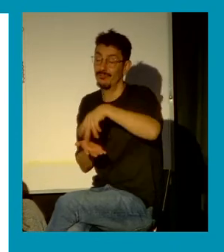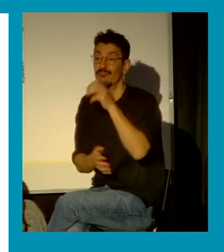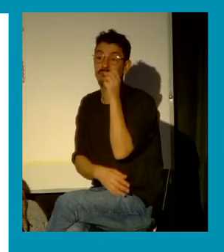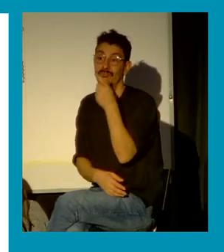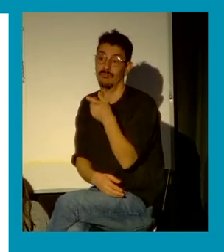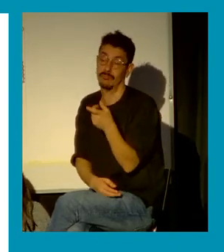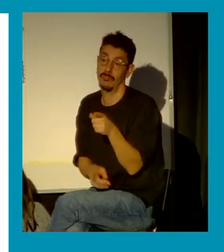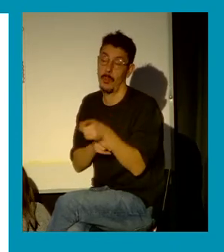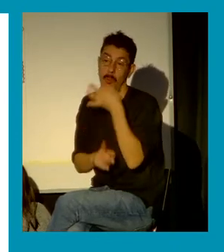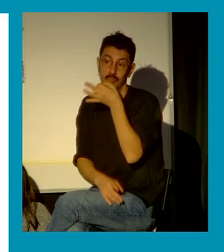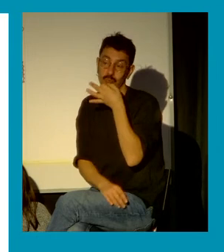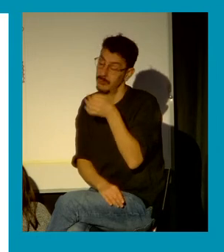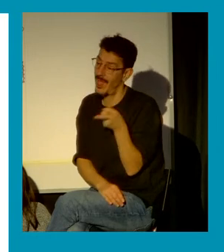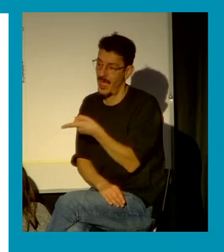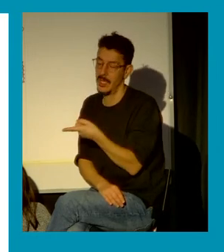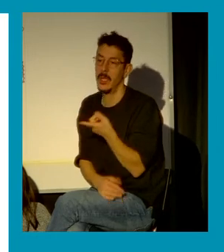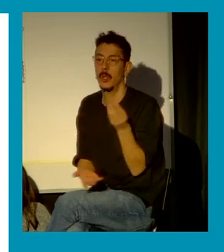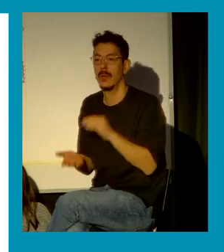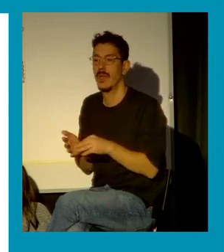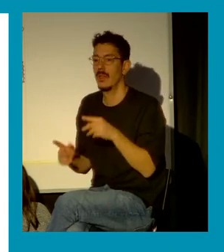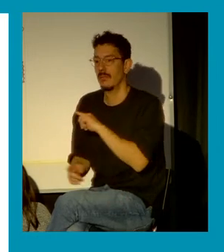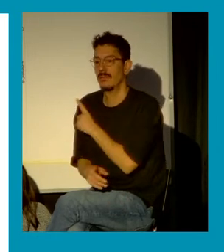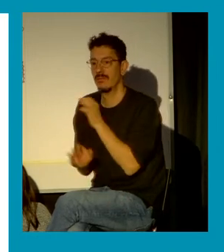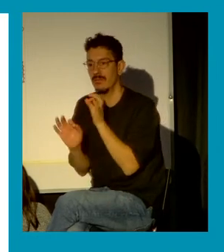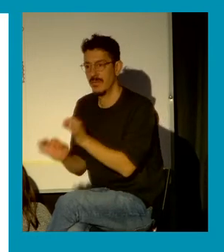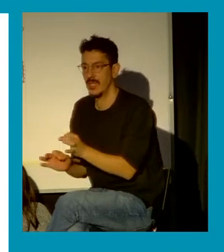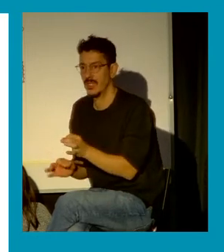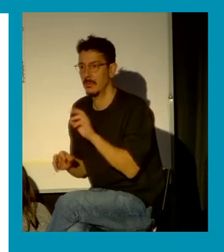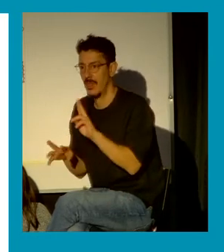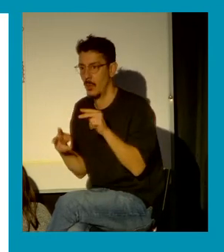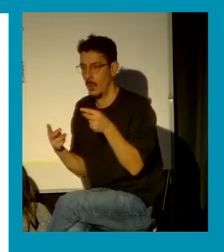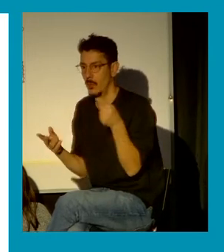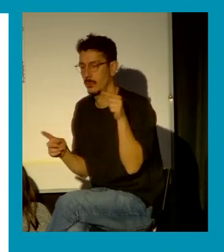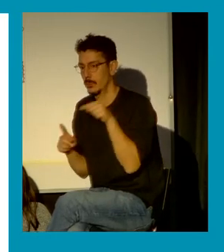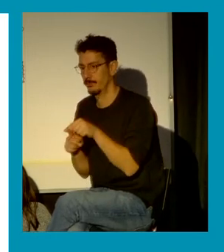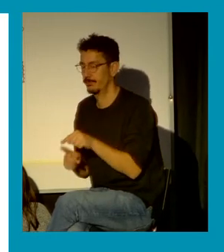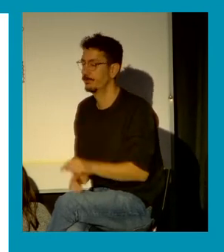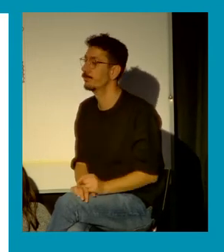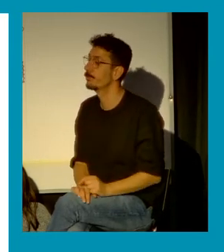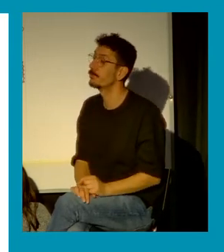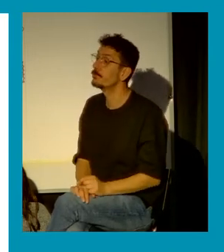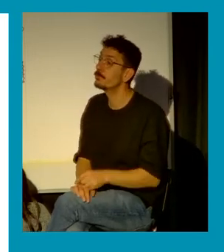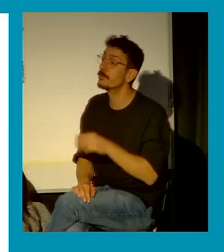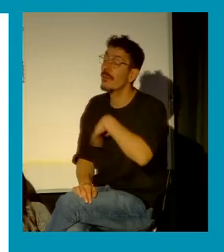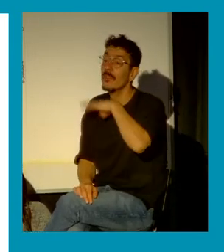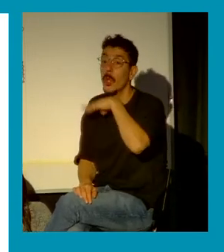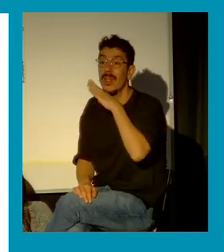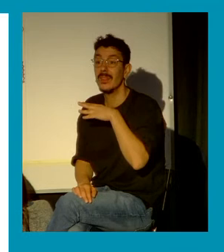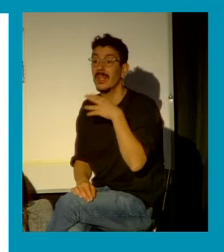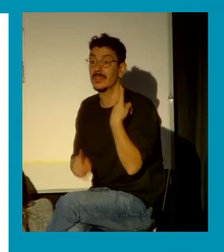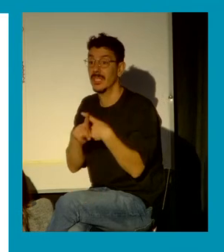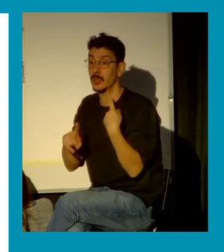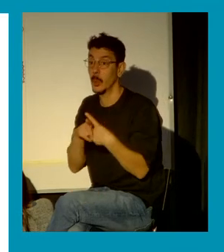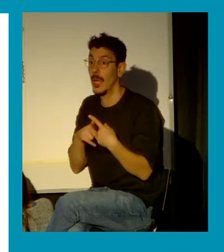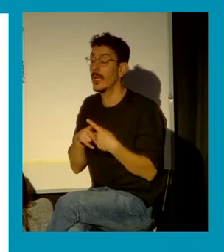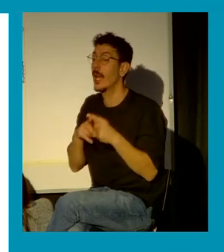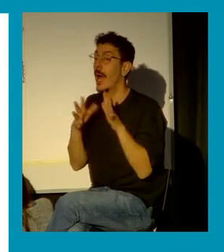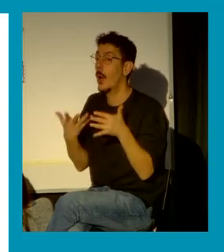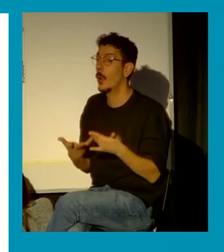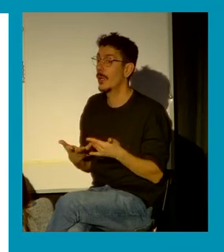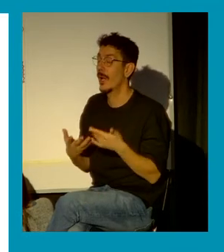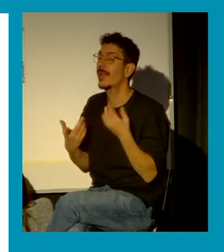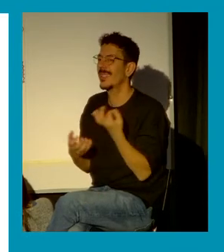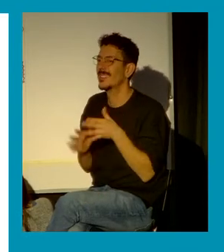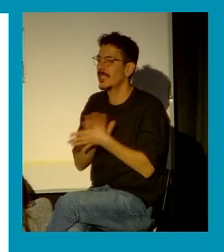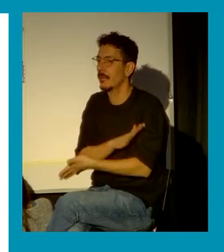pero ¿qué significa la violencia sexual? bueno vamos a ver si realmente esto implica cumplir con los compromisos internacionales sobre todo de